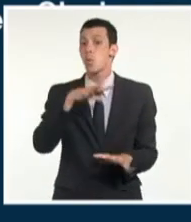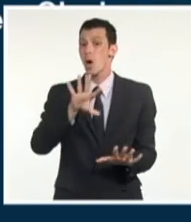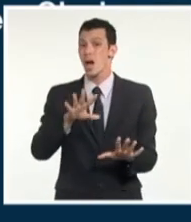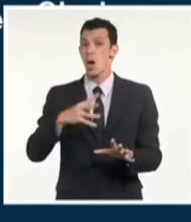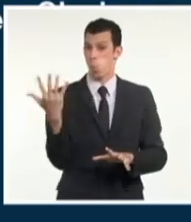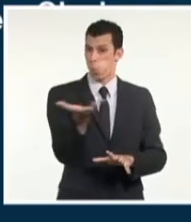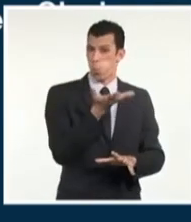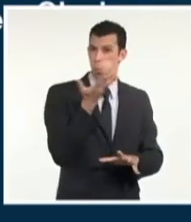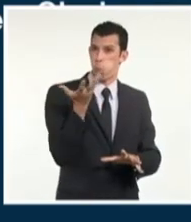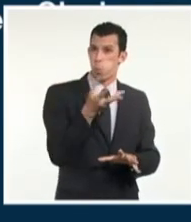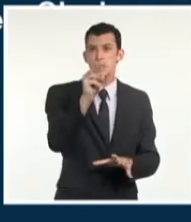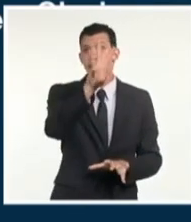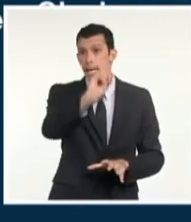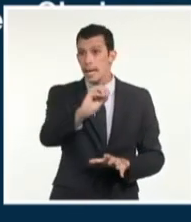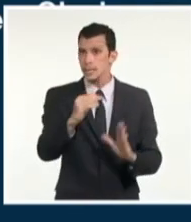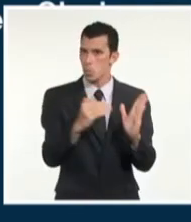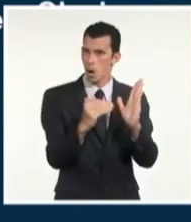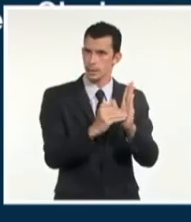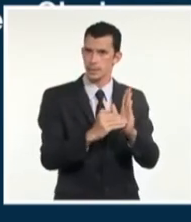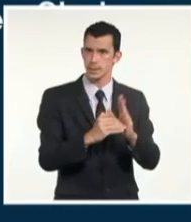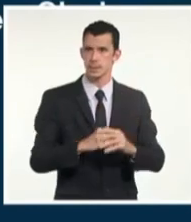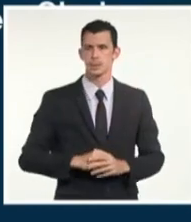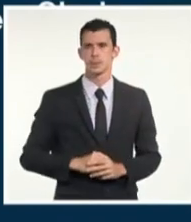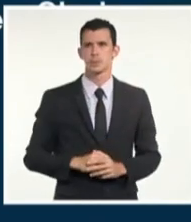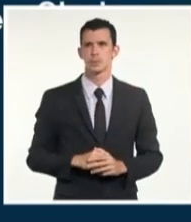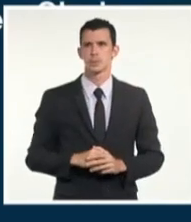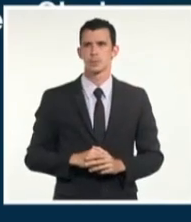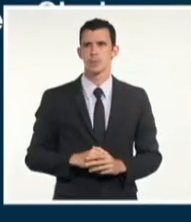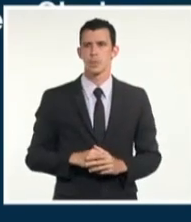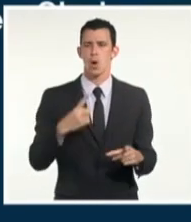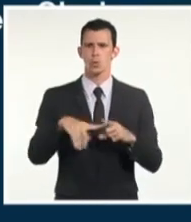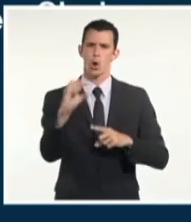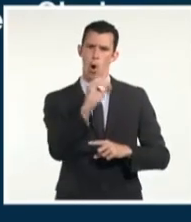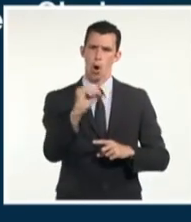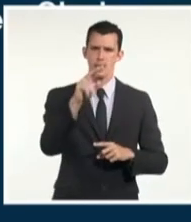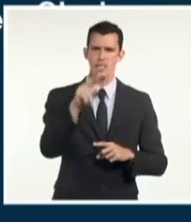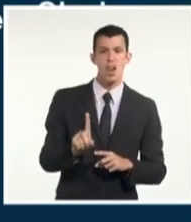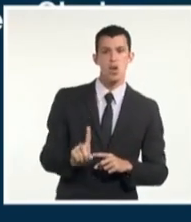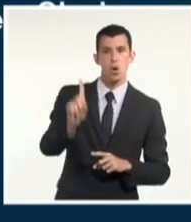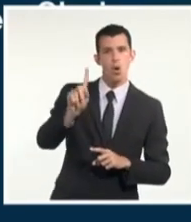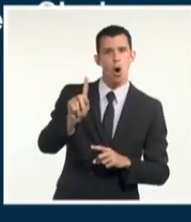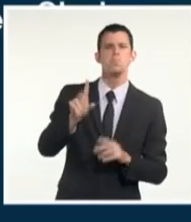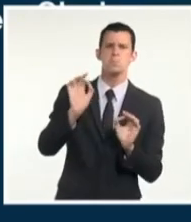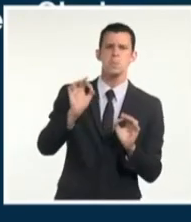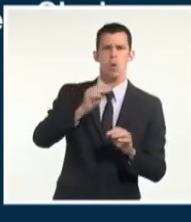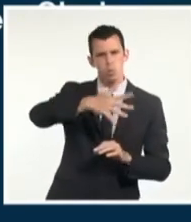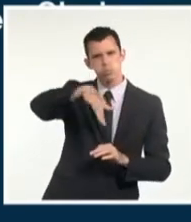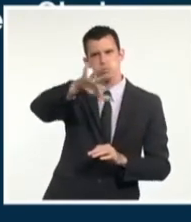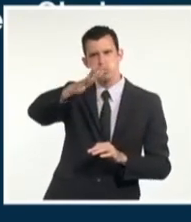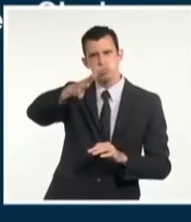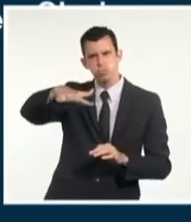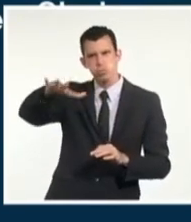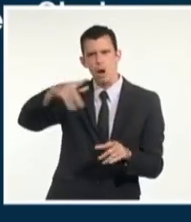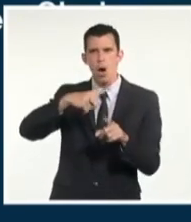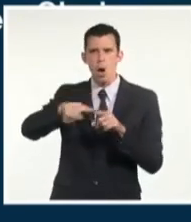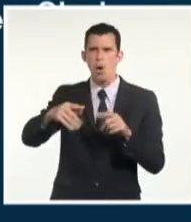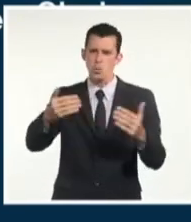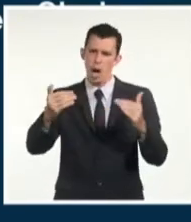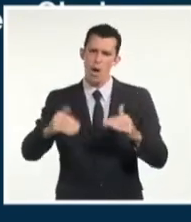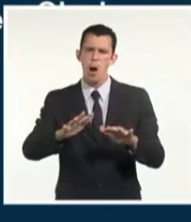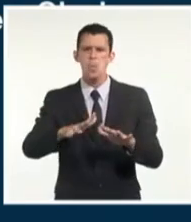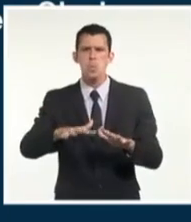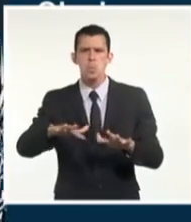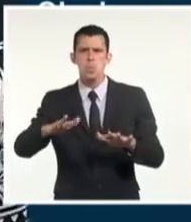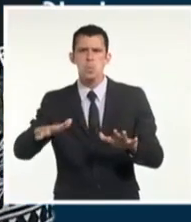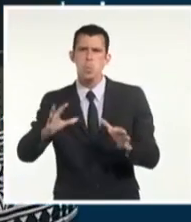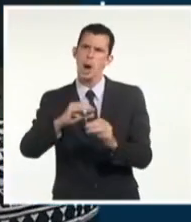la tarde. Habrá marejadas en la costa norte oriental, poco oleaje en el resto de nuestros litorales, excepto oleaje en la costa sur